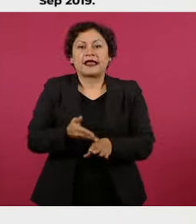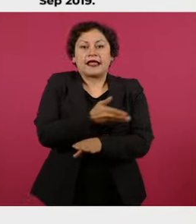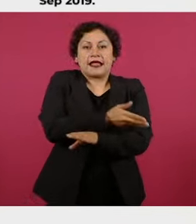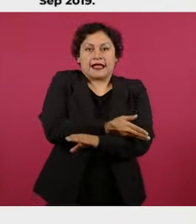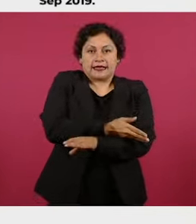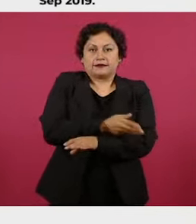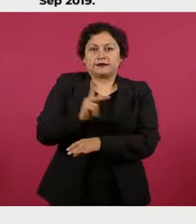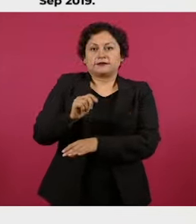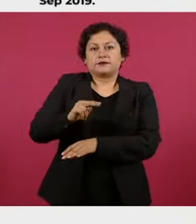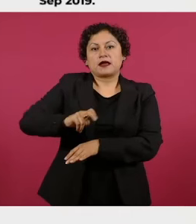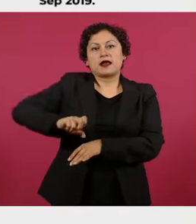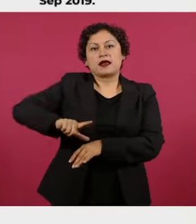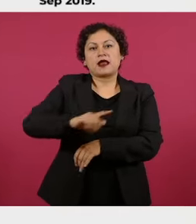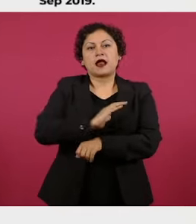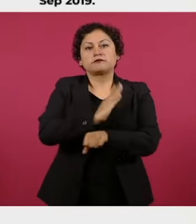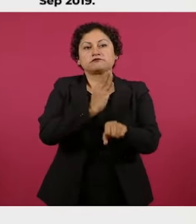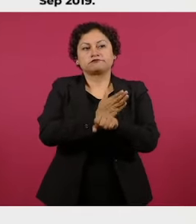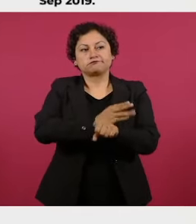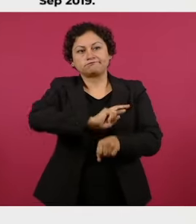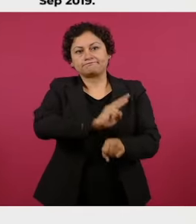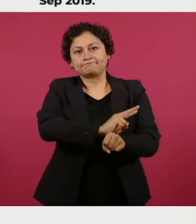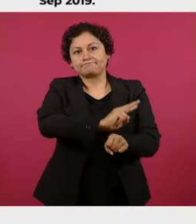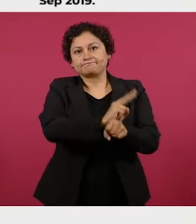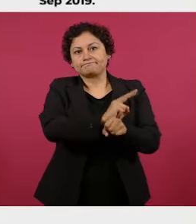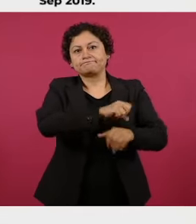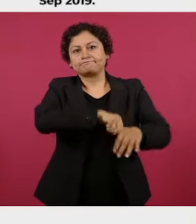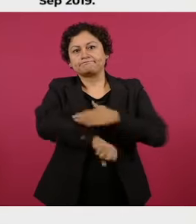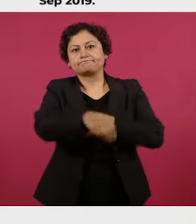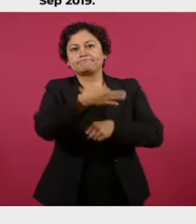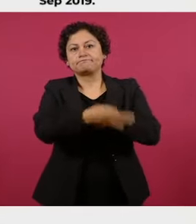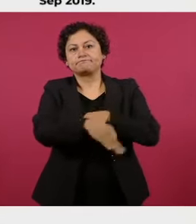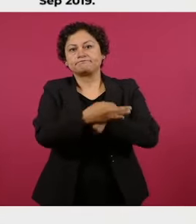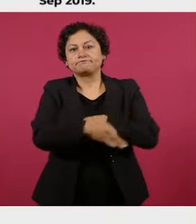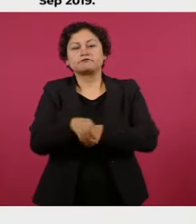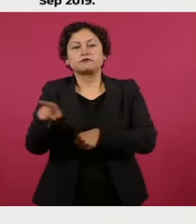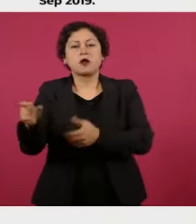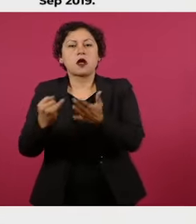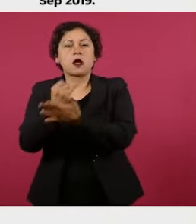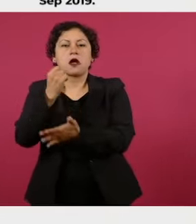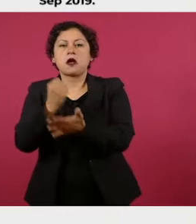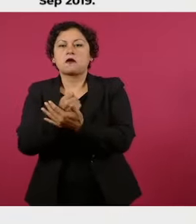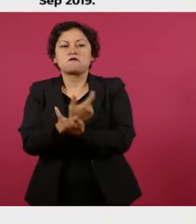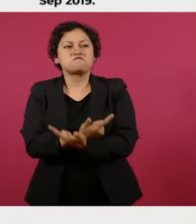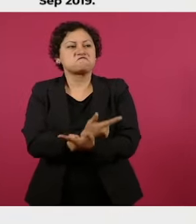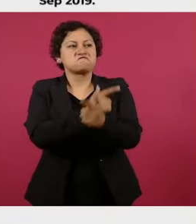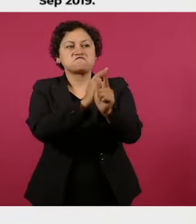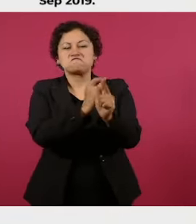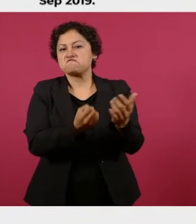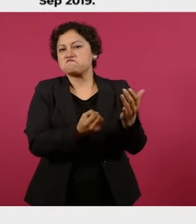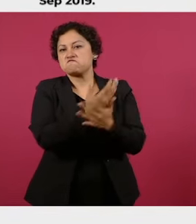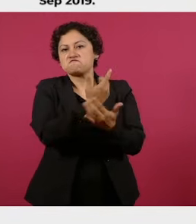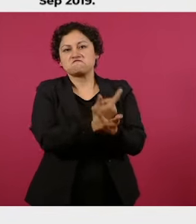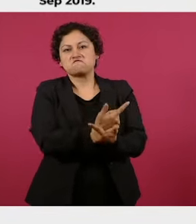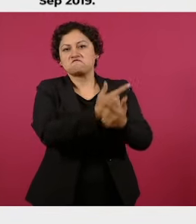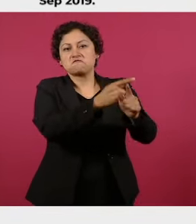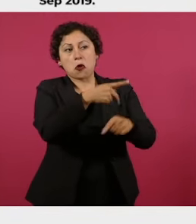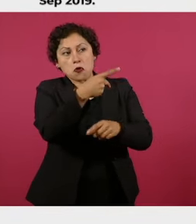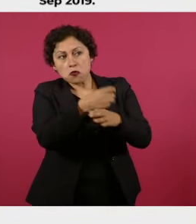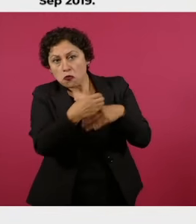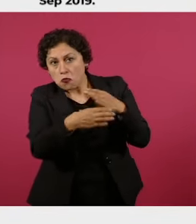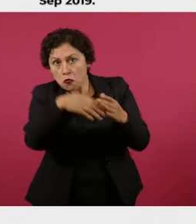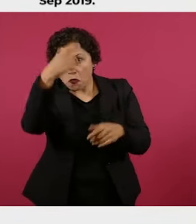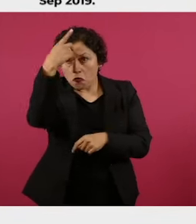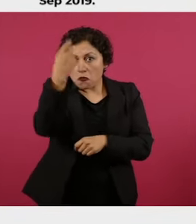penal y ordenó el levantamiento de todo embargo precautorio o aseguramiento de bienes que se hubieran